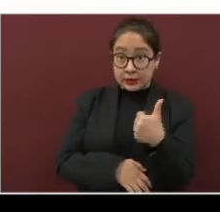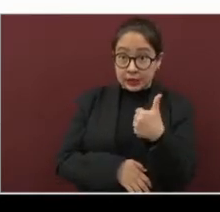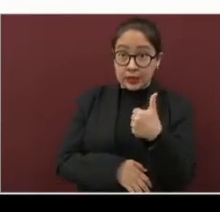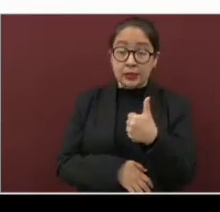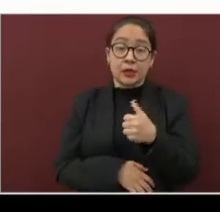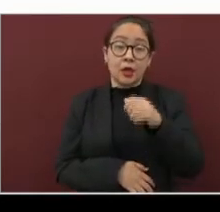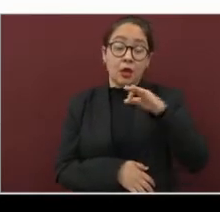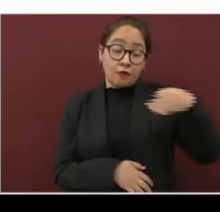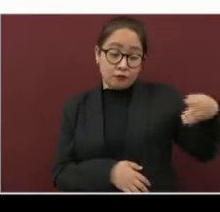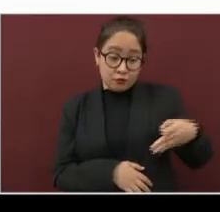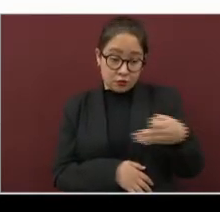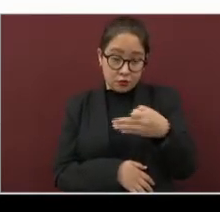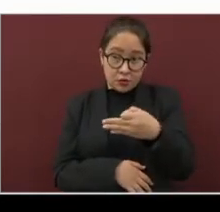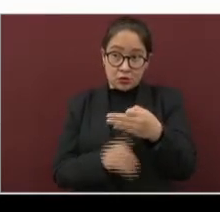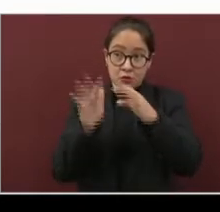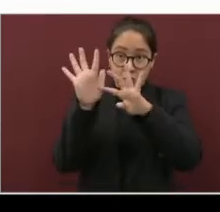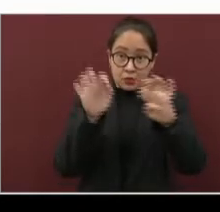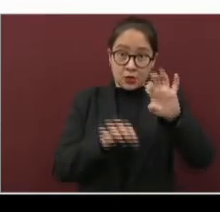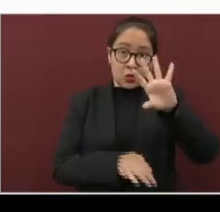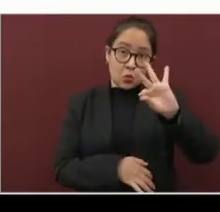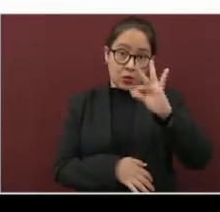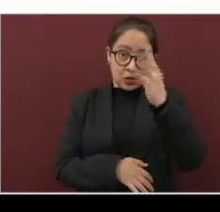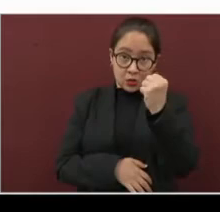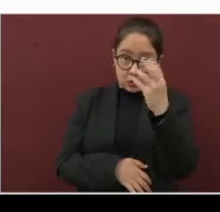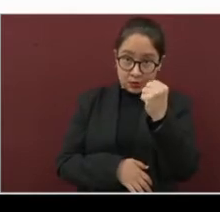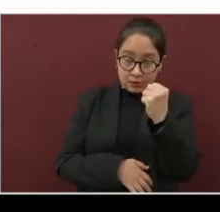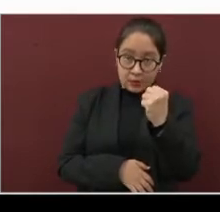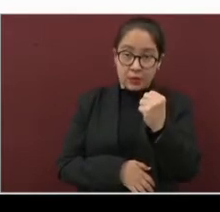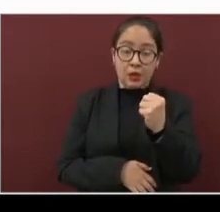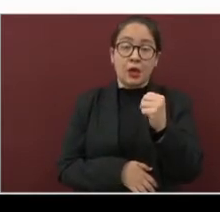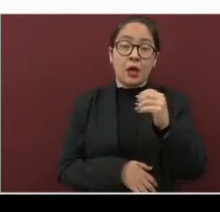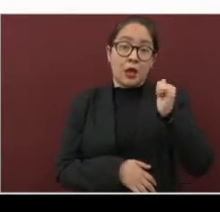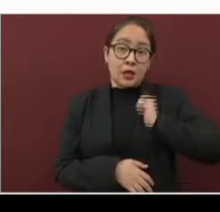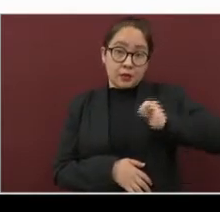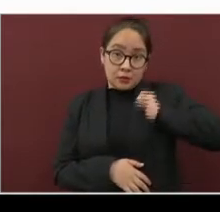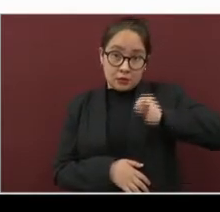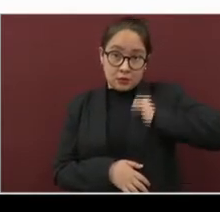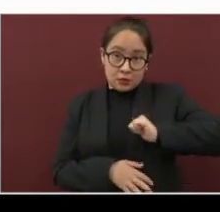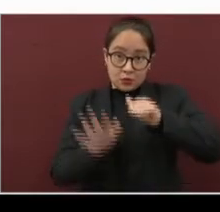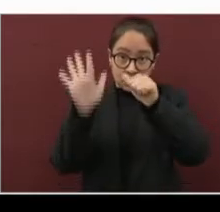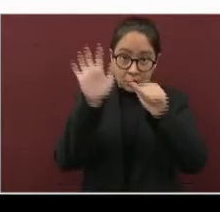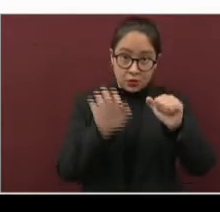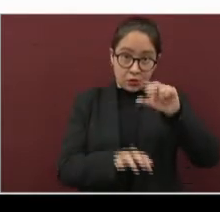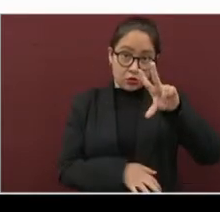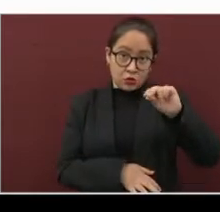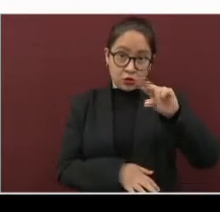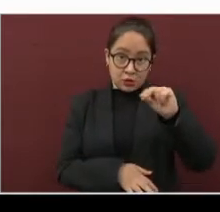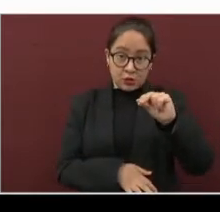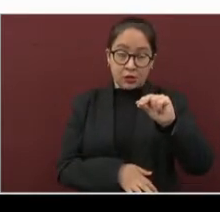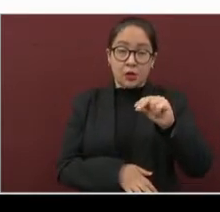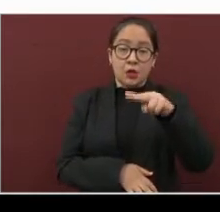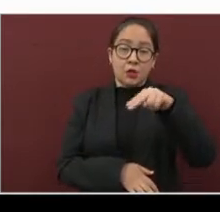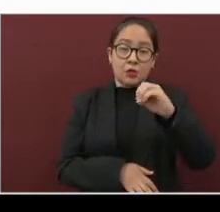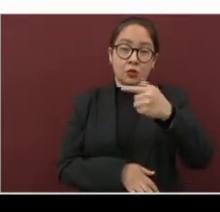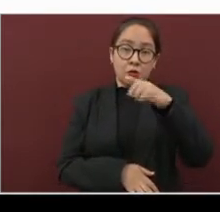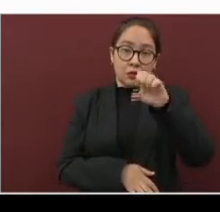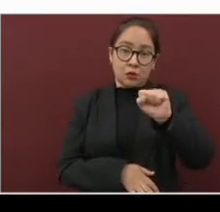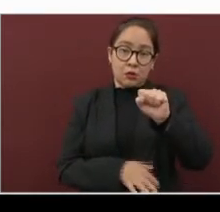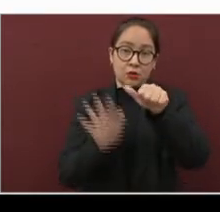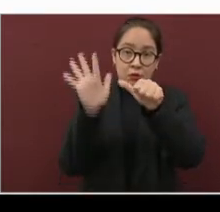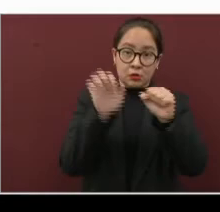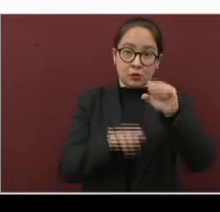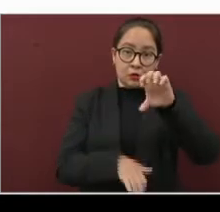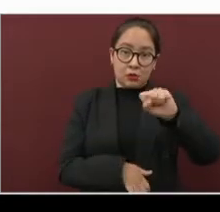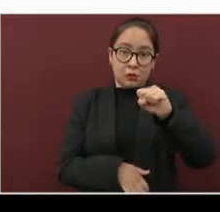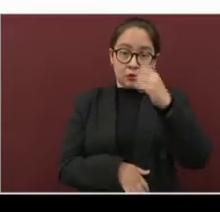Y Fortín, 949. Ahora la antigua, 680. Nogales, 664.